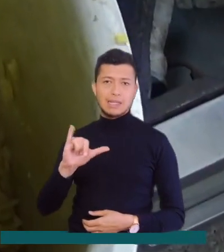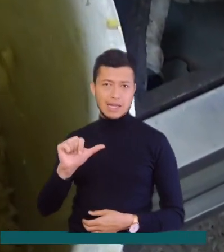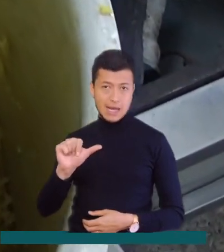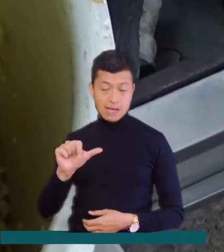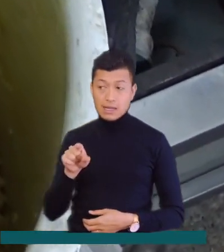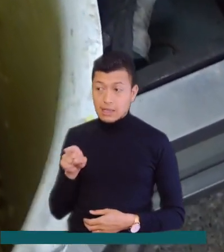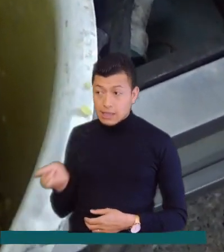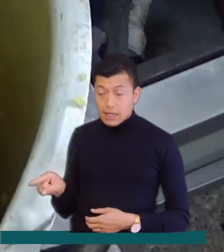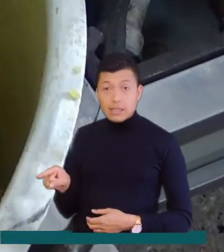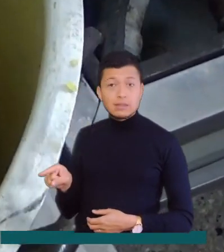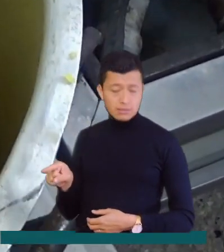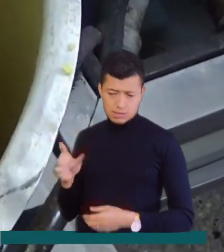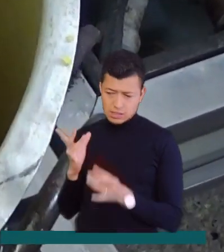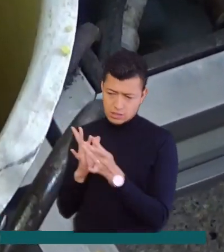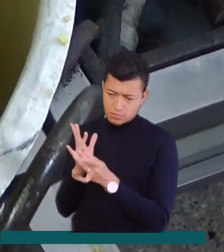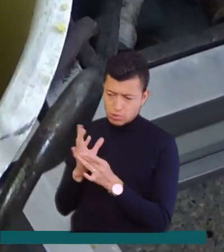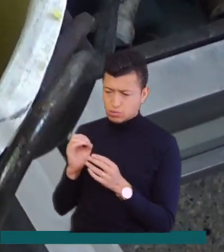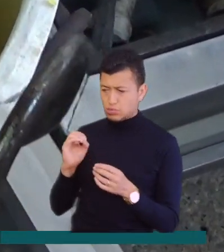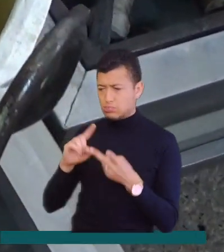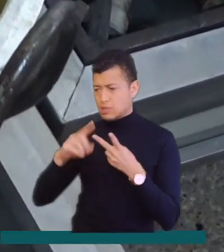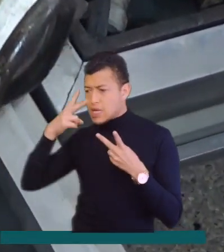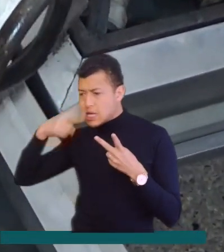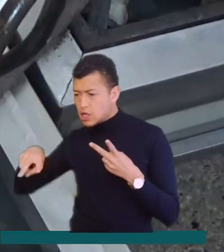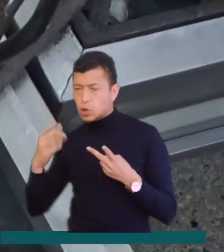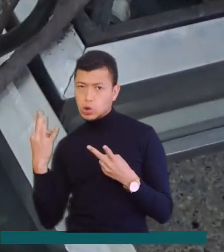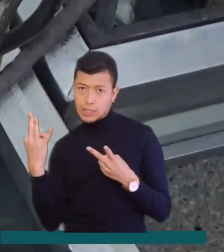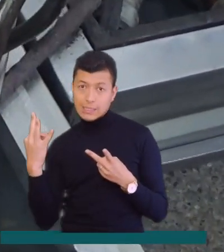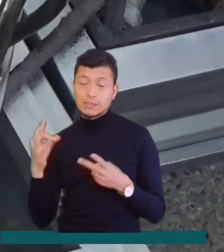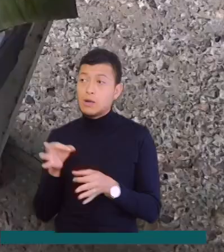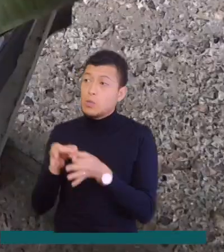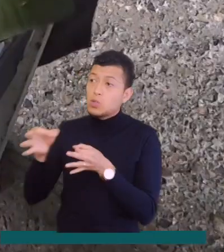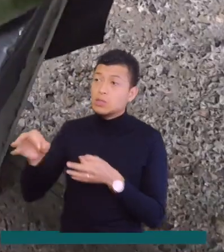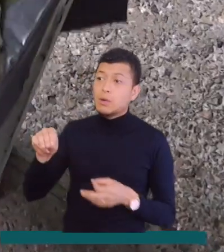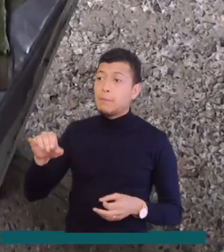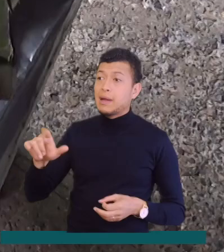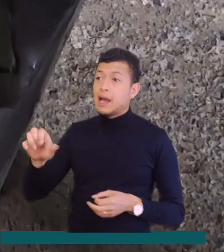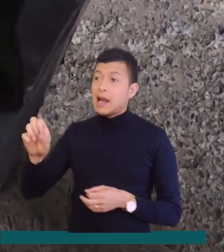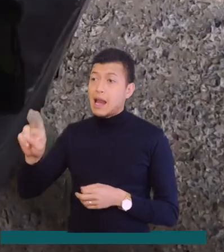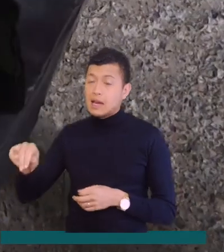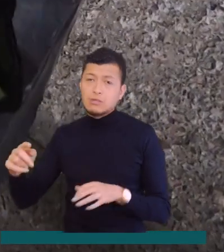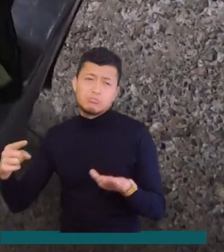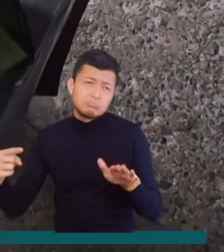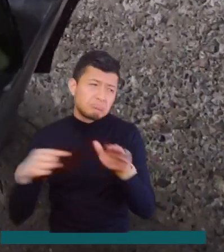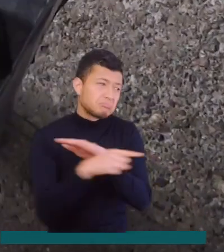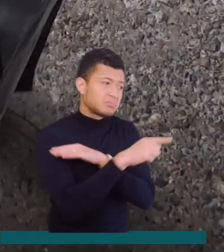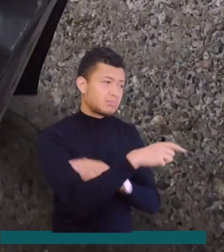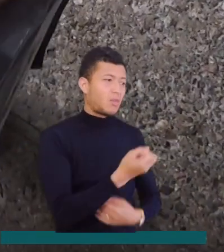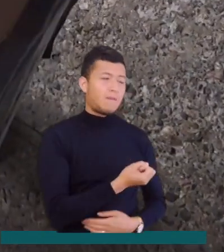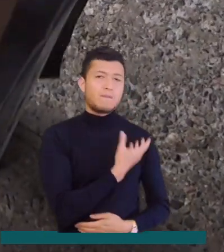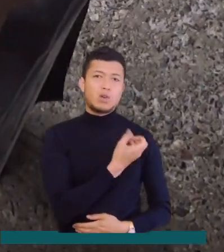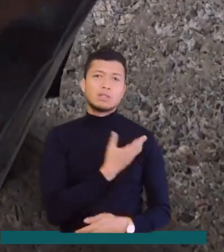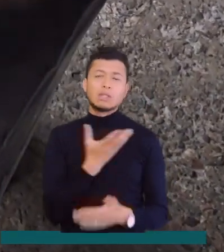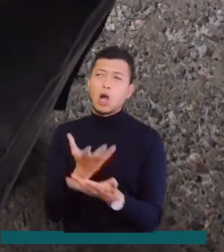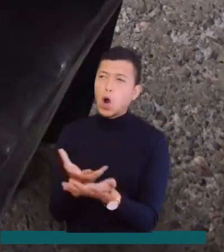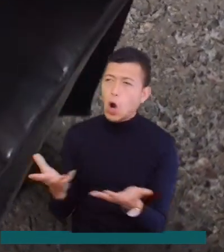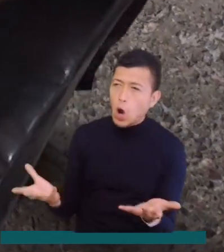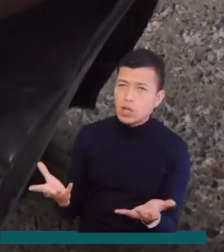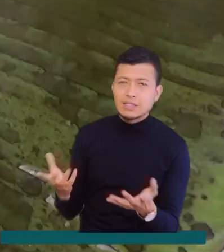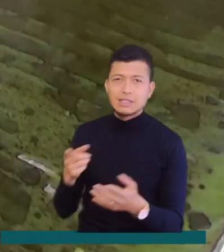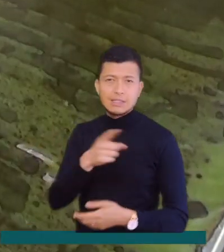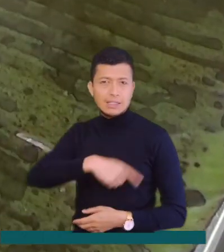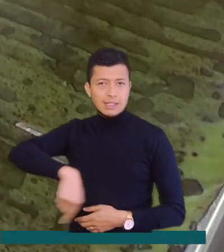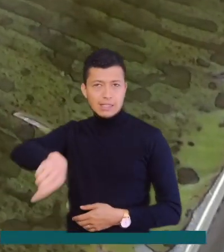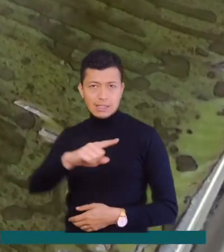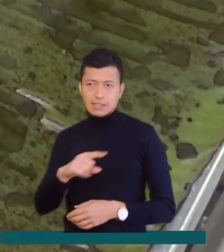quien con su esposo y tres hijos tuvieron que salir del municipio de Milán hacia Florencia, dejando atrás todo cuanto habían